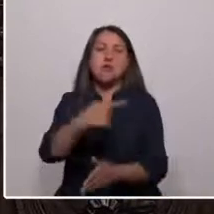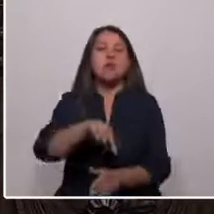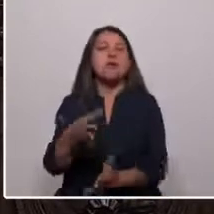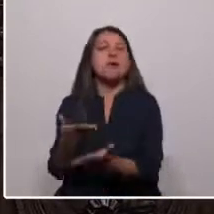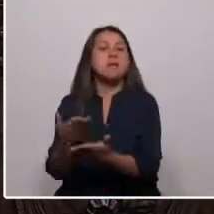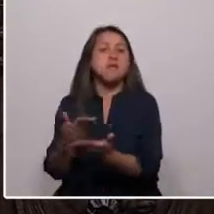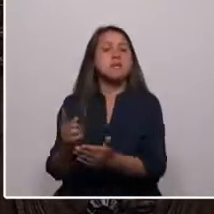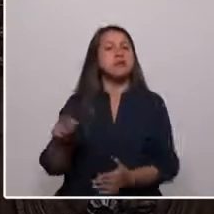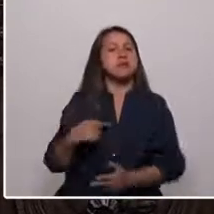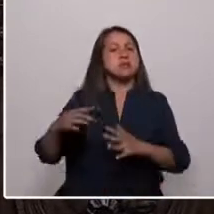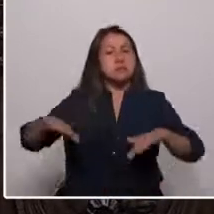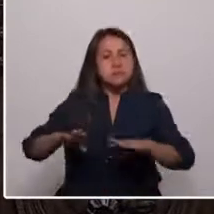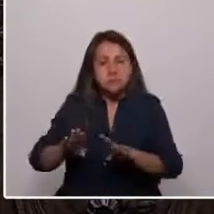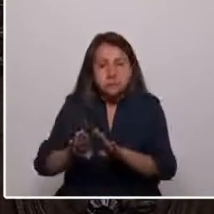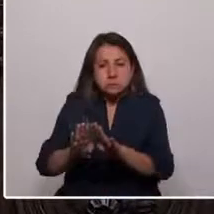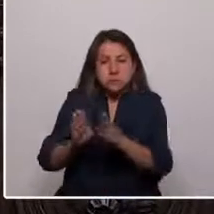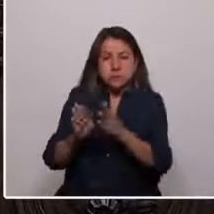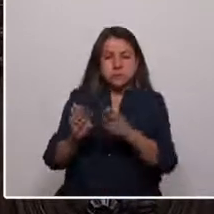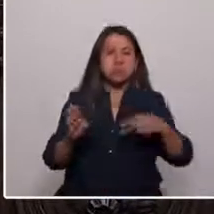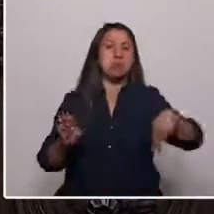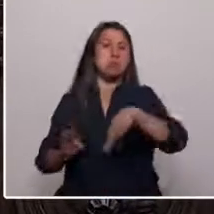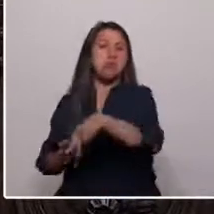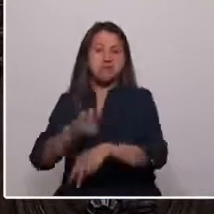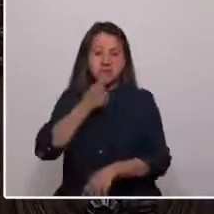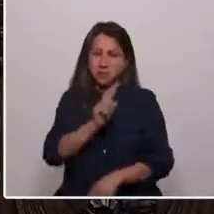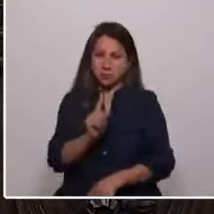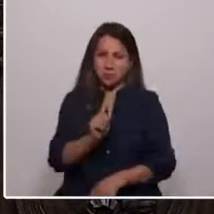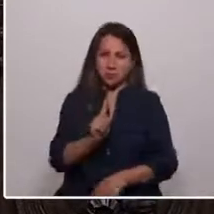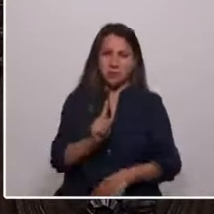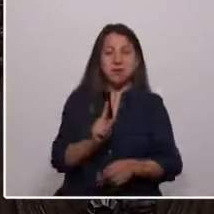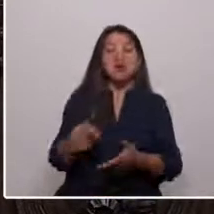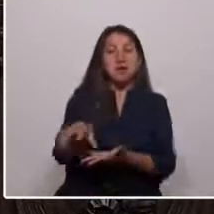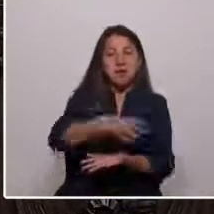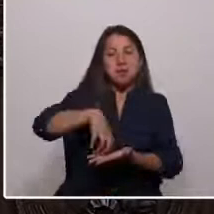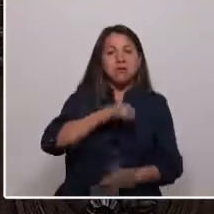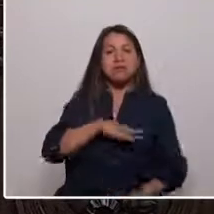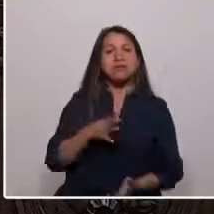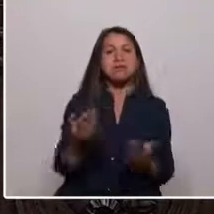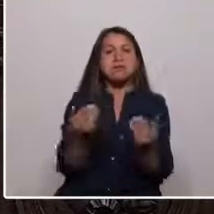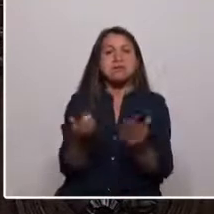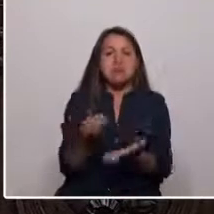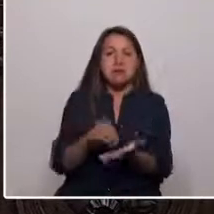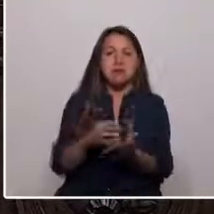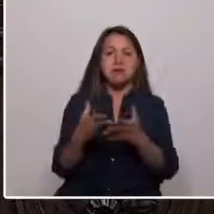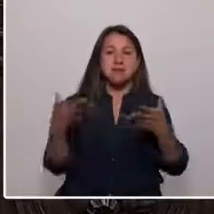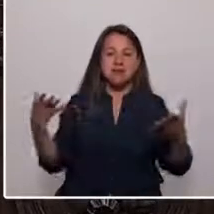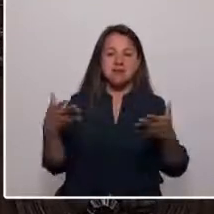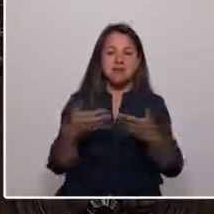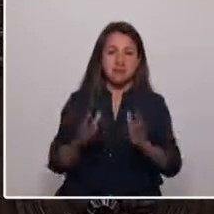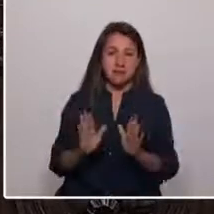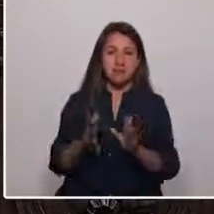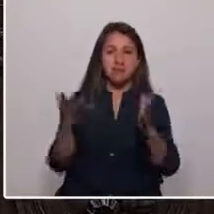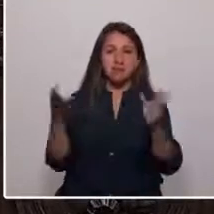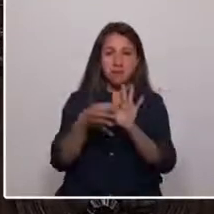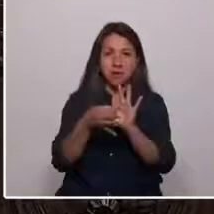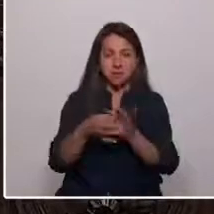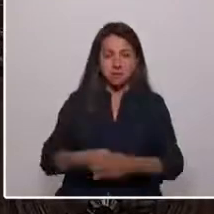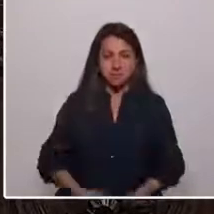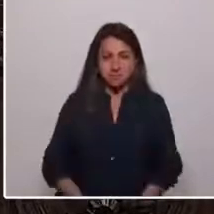parte de ellos. El pueblo de Chile merece más. Por un Chile grande y libre. Muchas gracias.